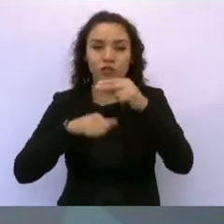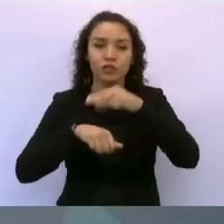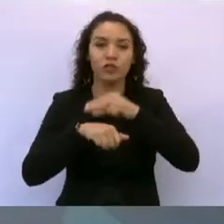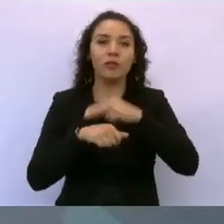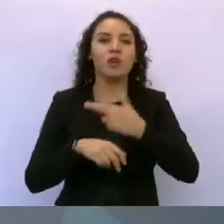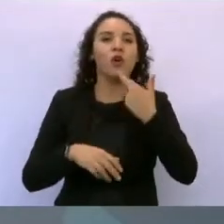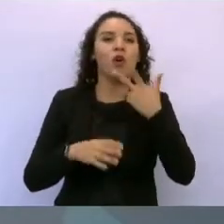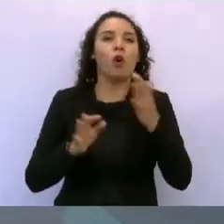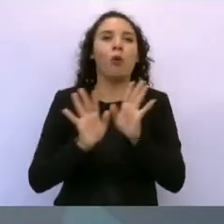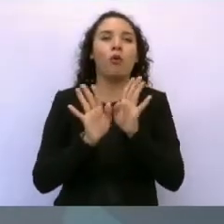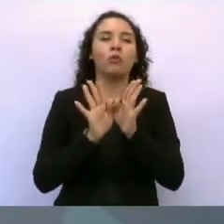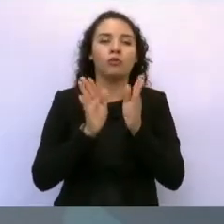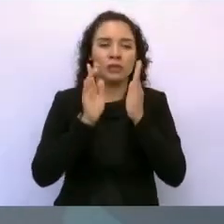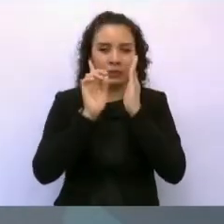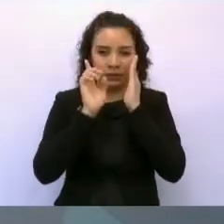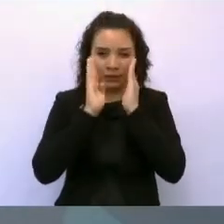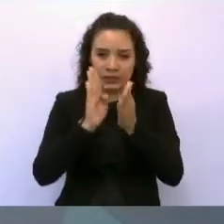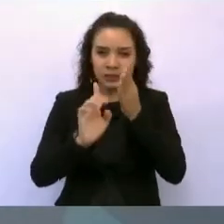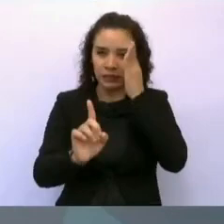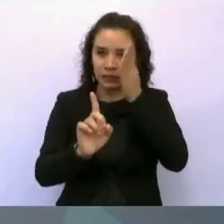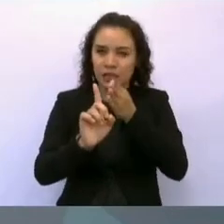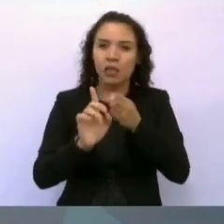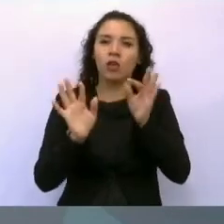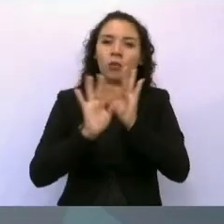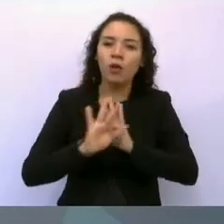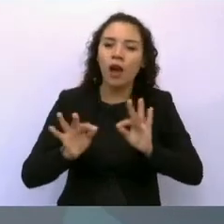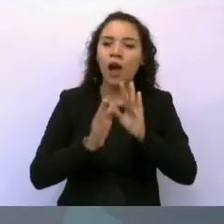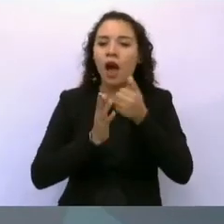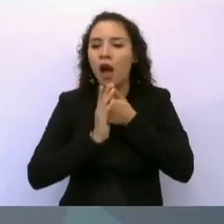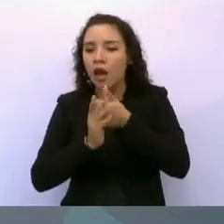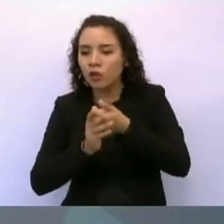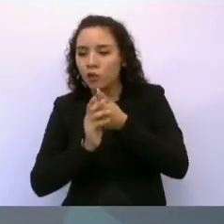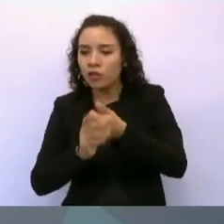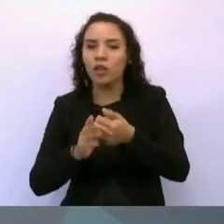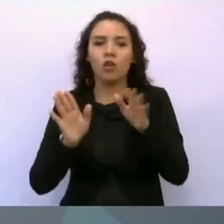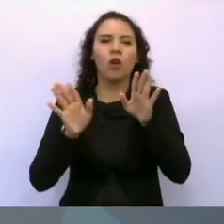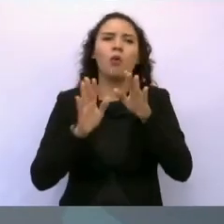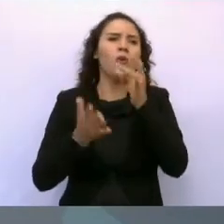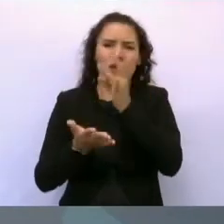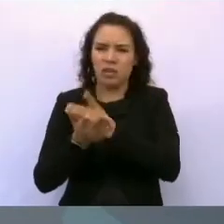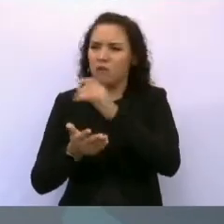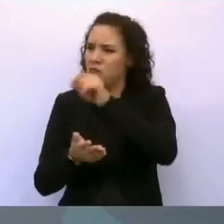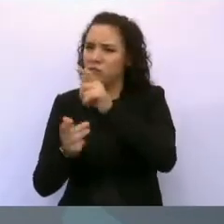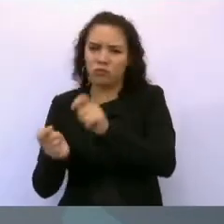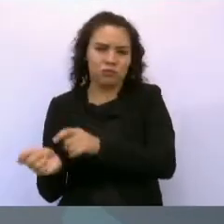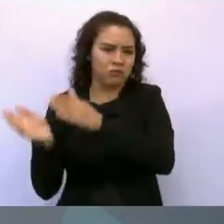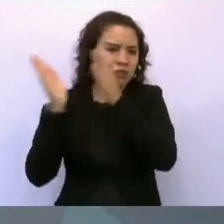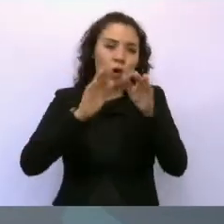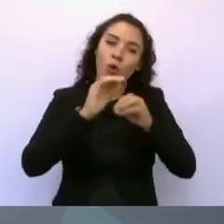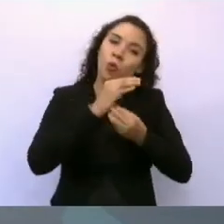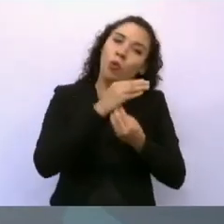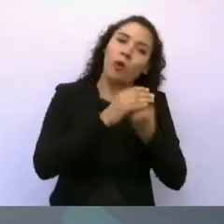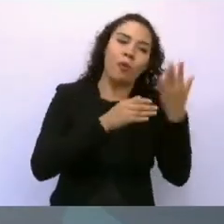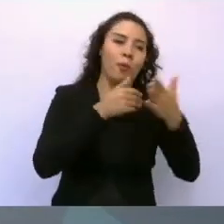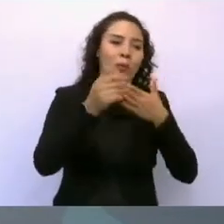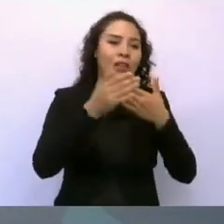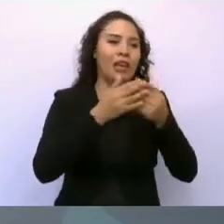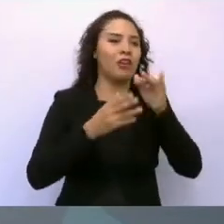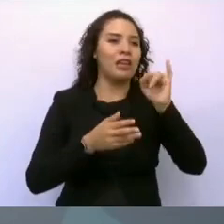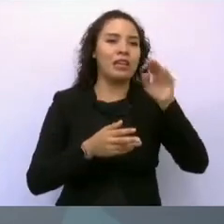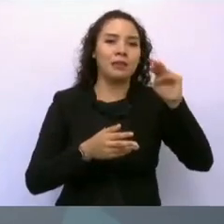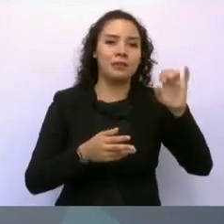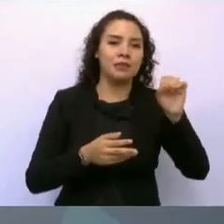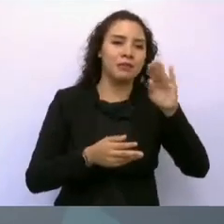centrado en la atención, meramente asistencial, a otro, con un enfoque donde la promoción